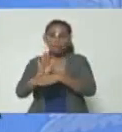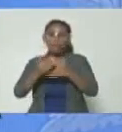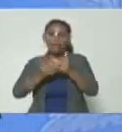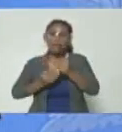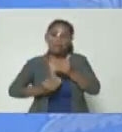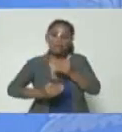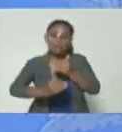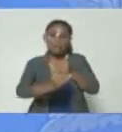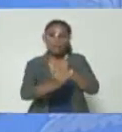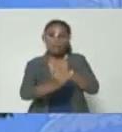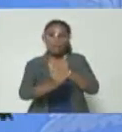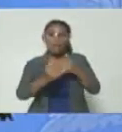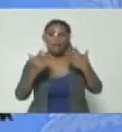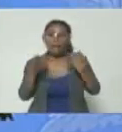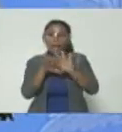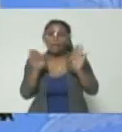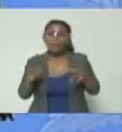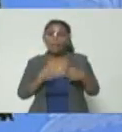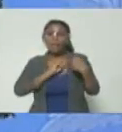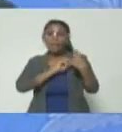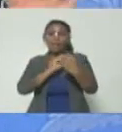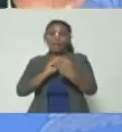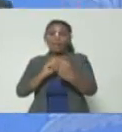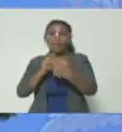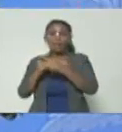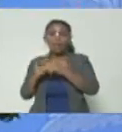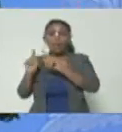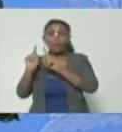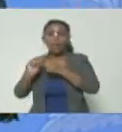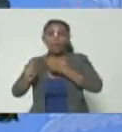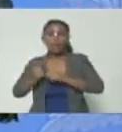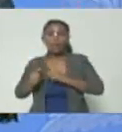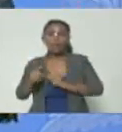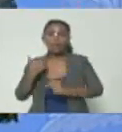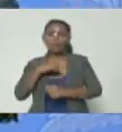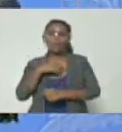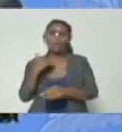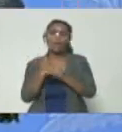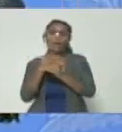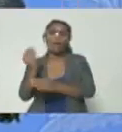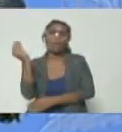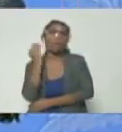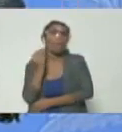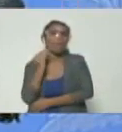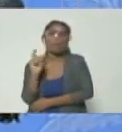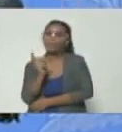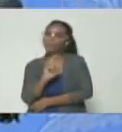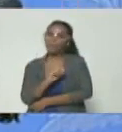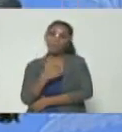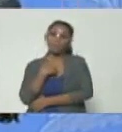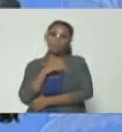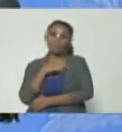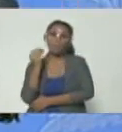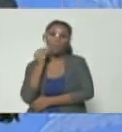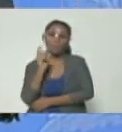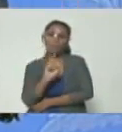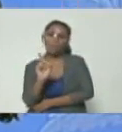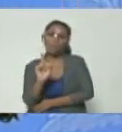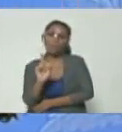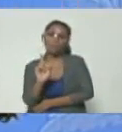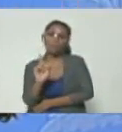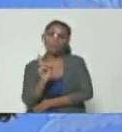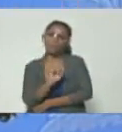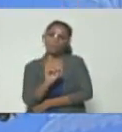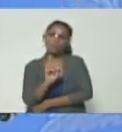en la mesa de diálogo y otra cosa es que crean que somos pendejos no somos no somos